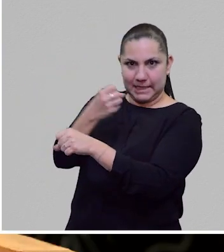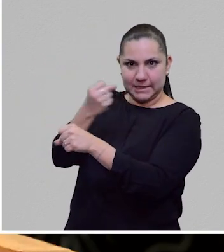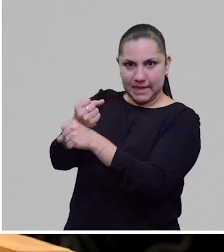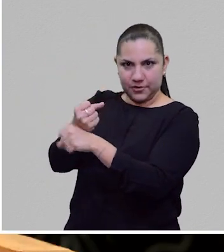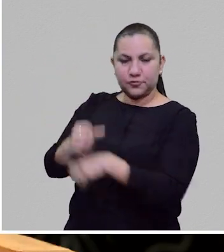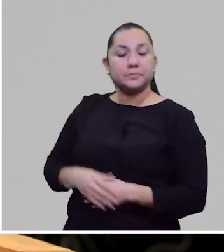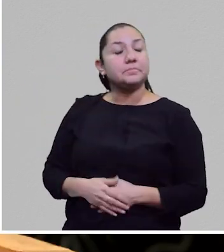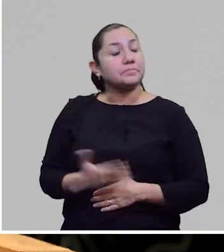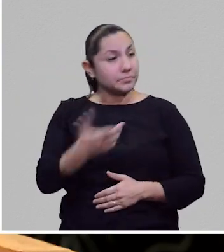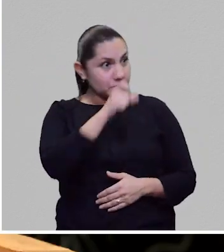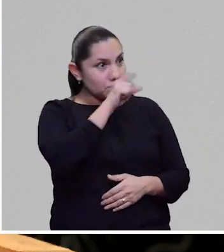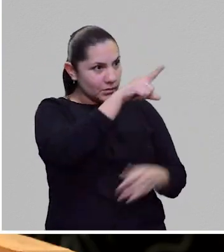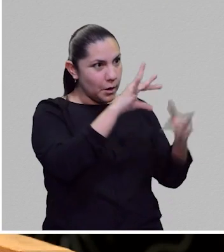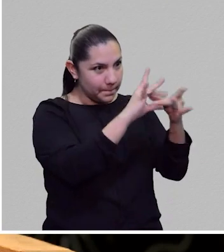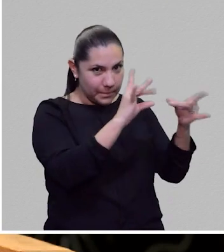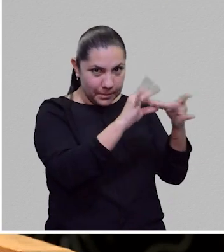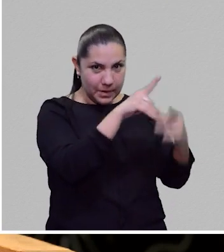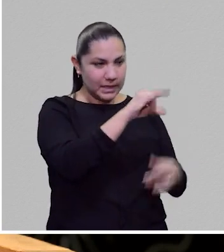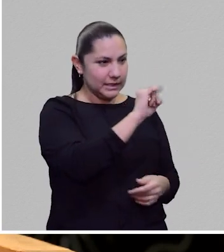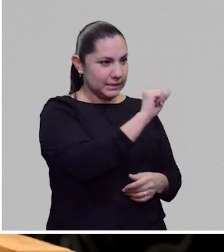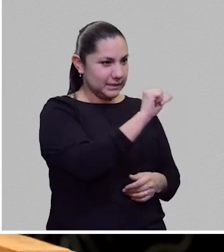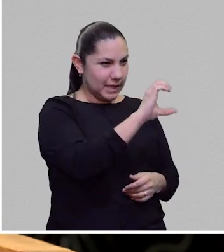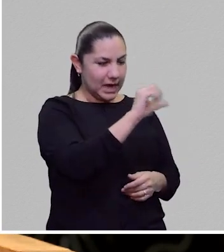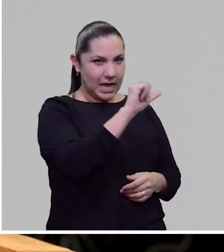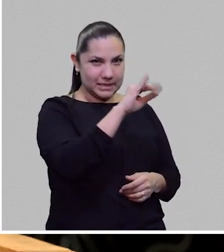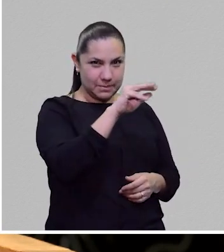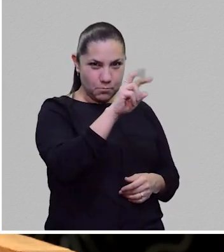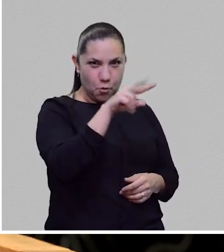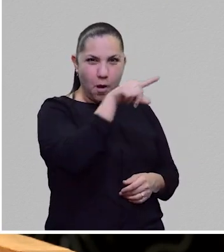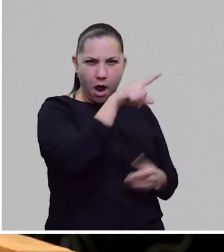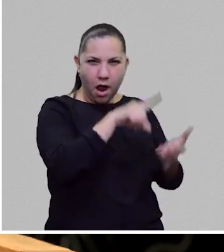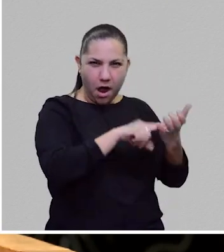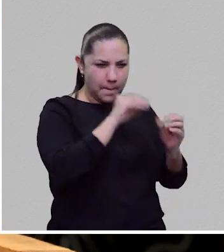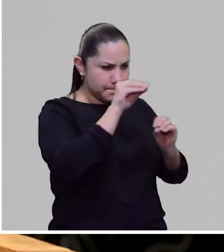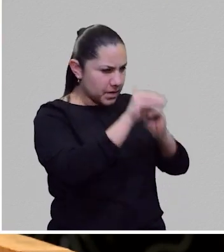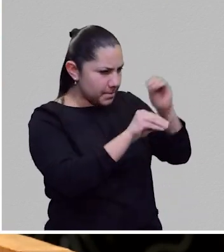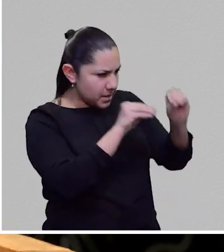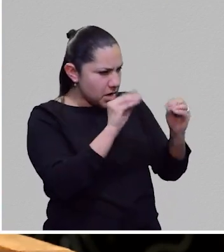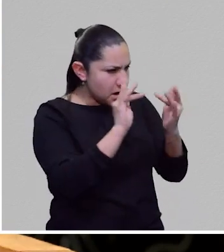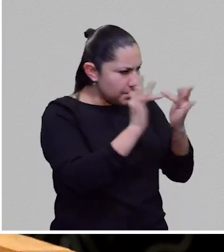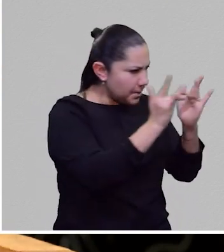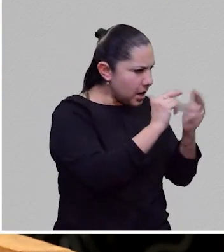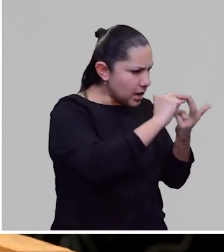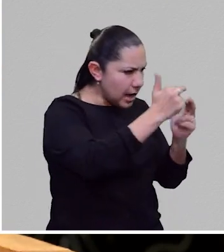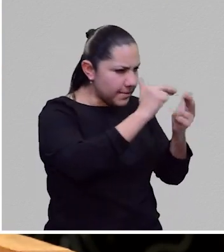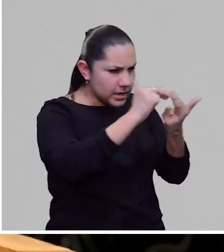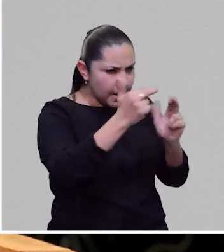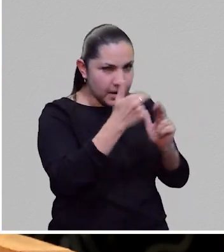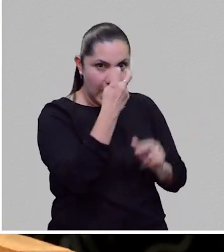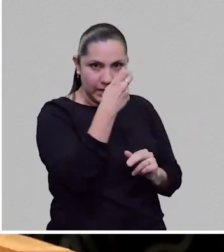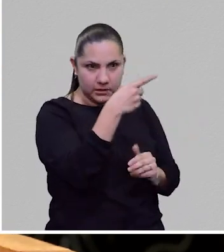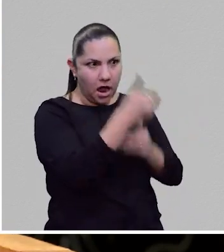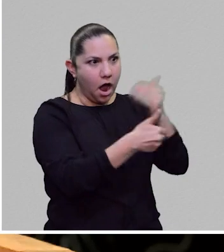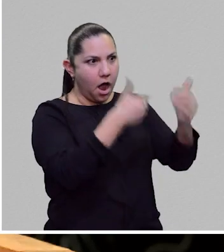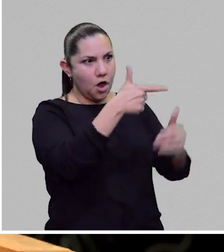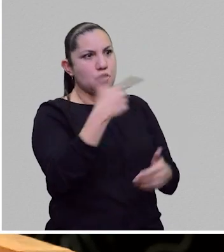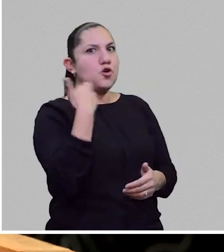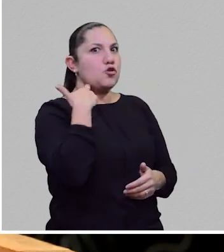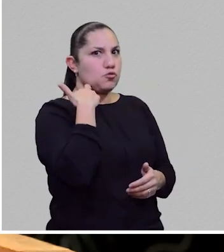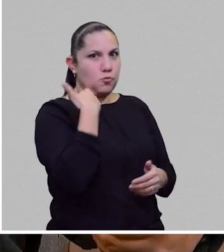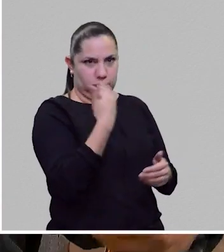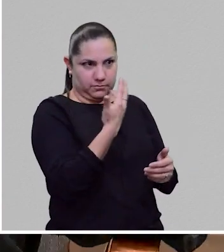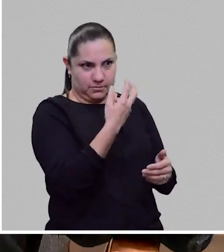coincidido con el nacimiento de Isaac Asimov y que la historia se conecta con cables y que en realidad la historia es un robot. Bueno, justo en